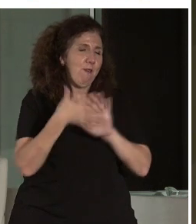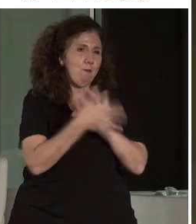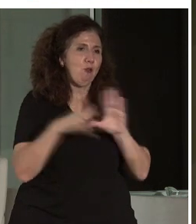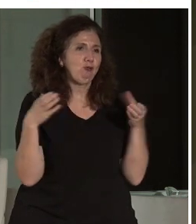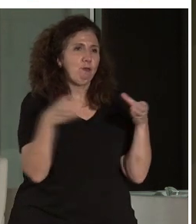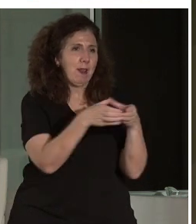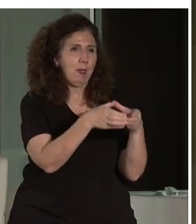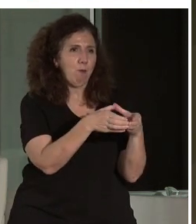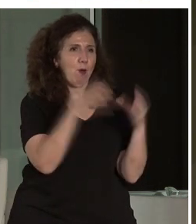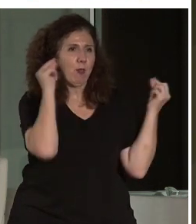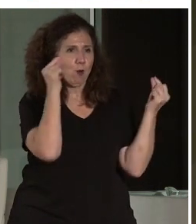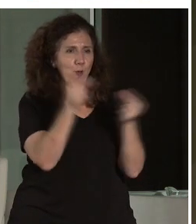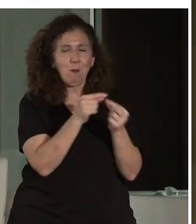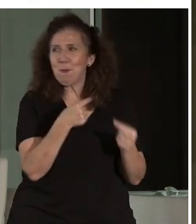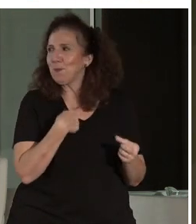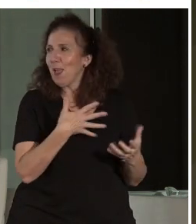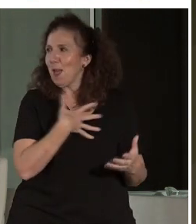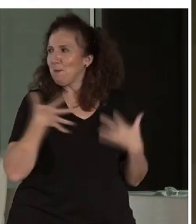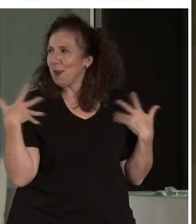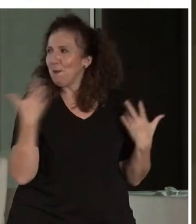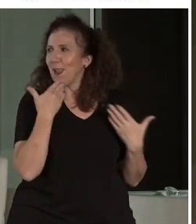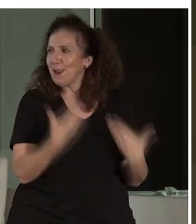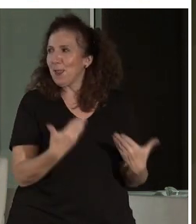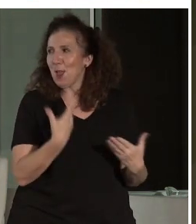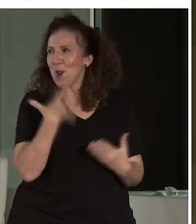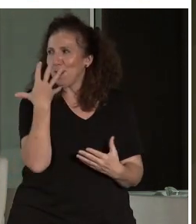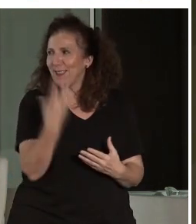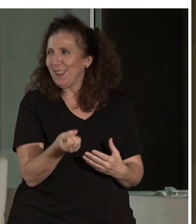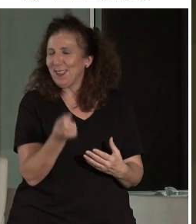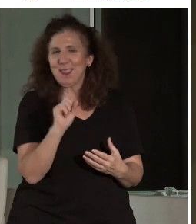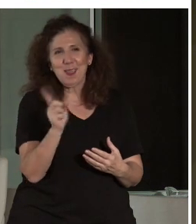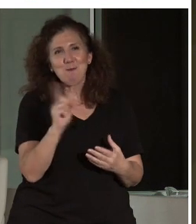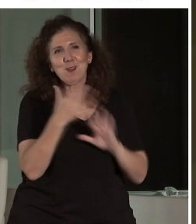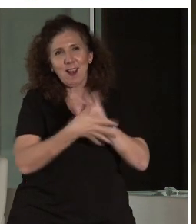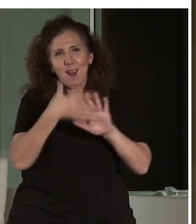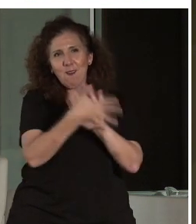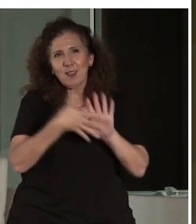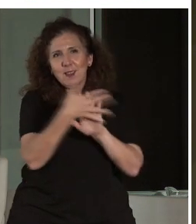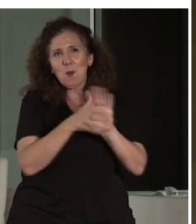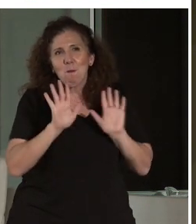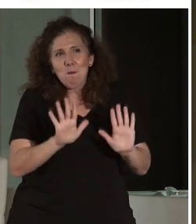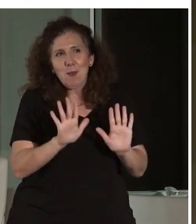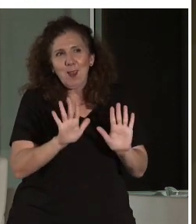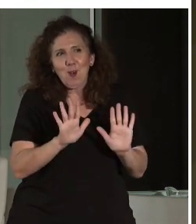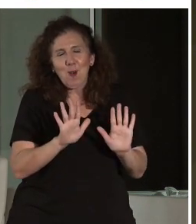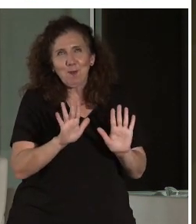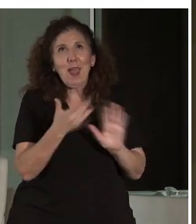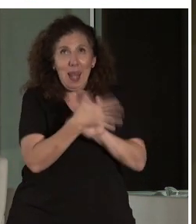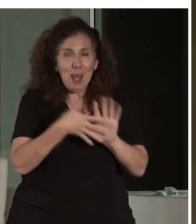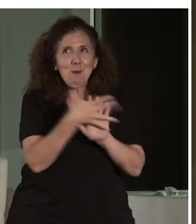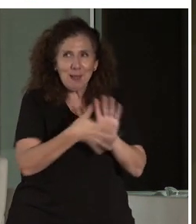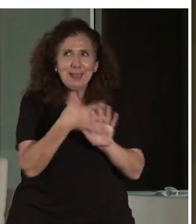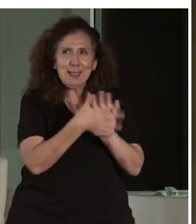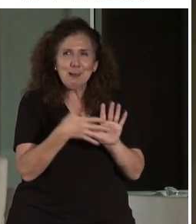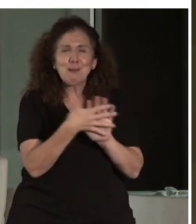que ha sido admirable como traducís. Y, aunque no entendemos el lenguaje de signos, la lengua de signos, que esperemos que